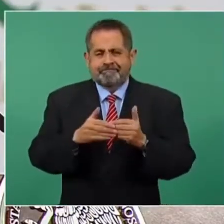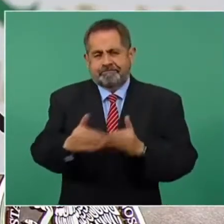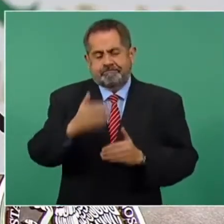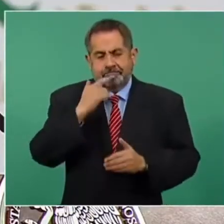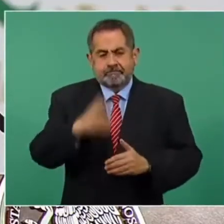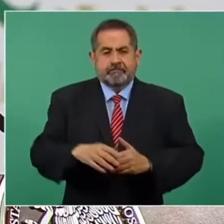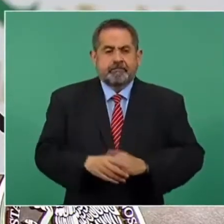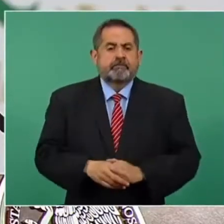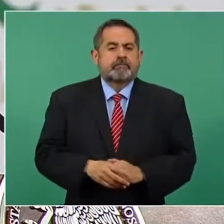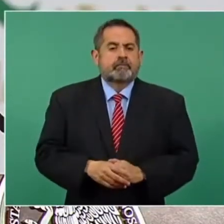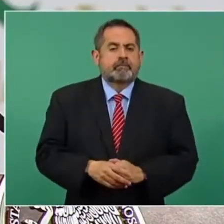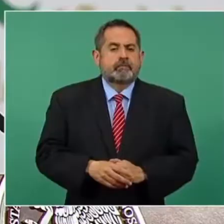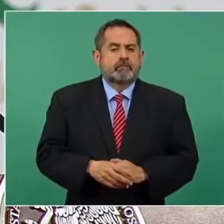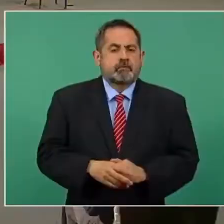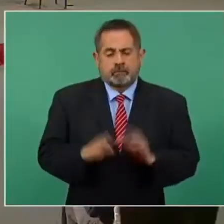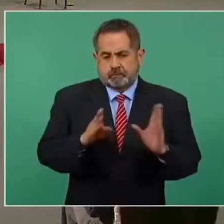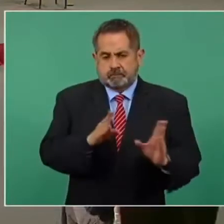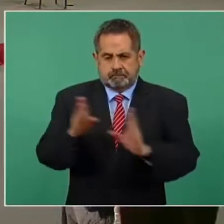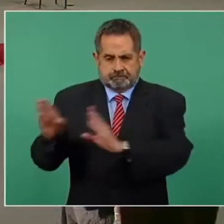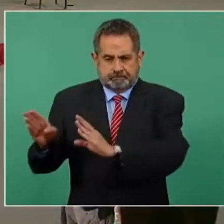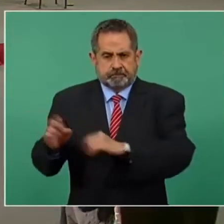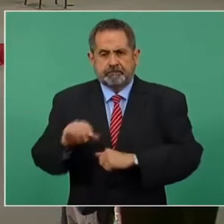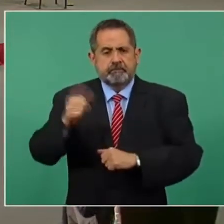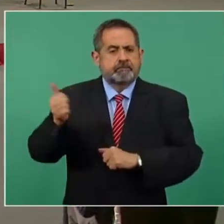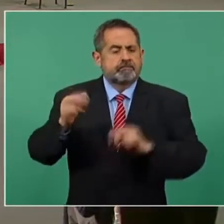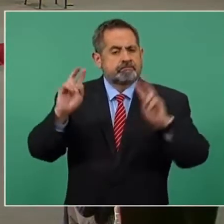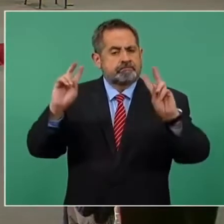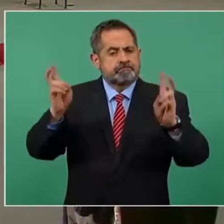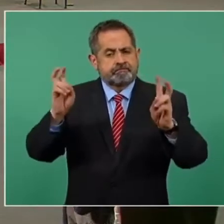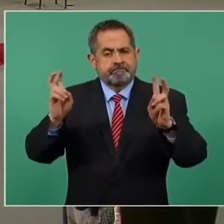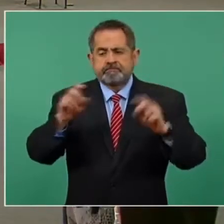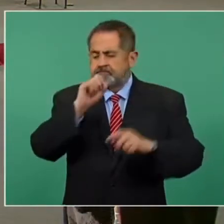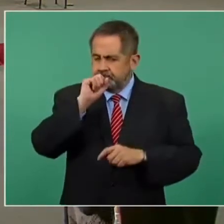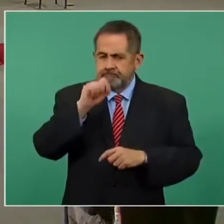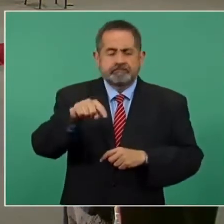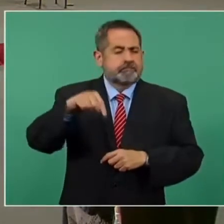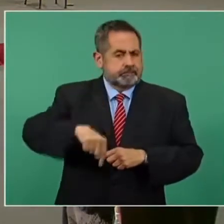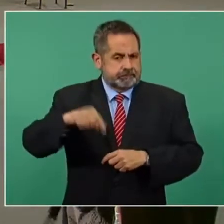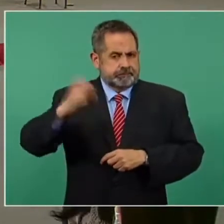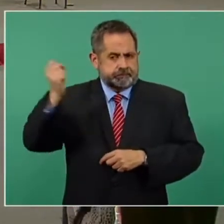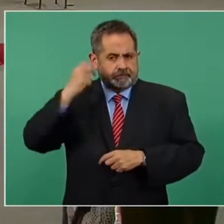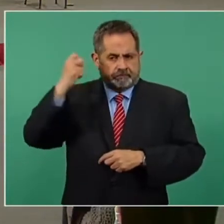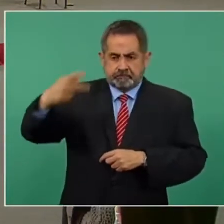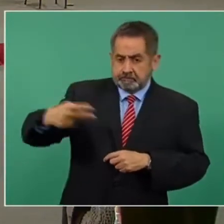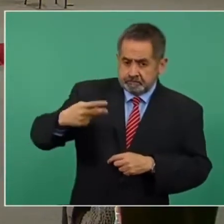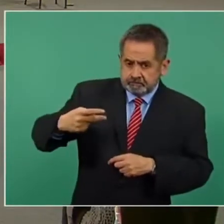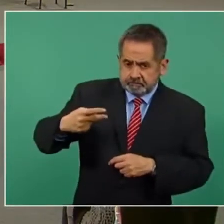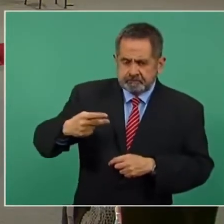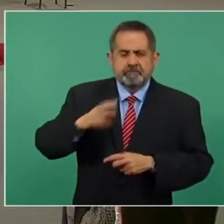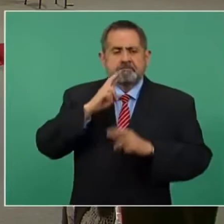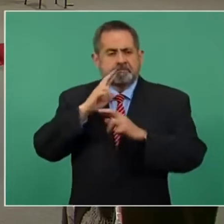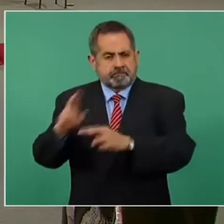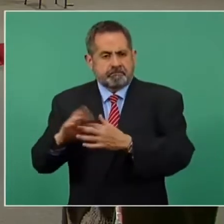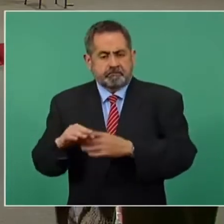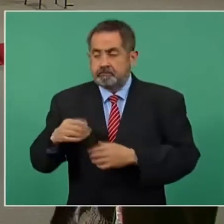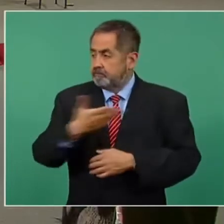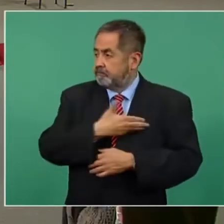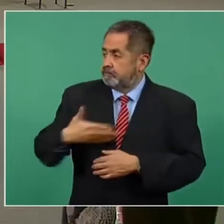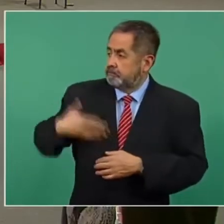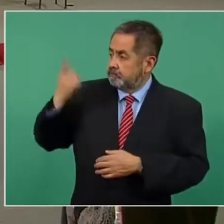Paso a un segundo tema que también se requirió aquí en la conferencia de prensa y que nos ha destruido el presidente,